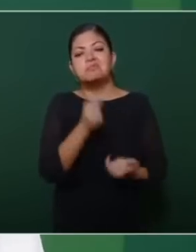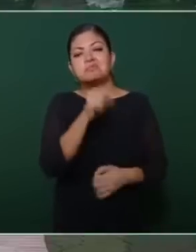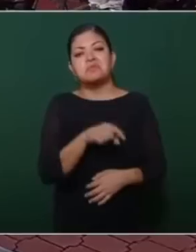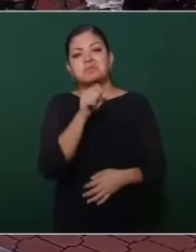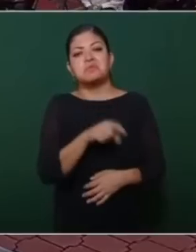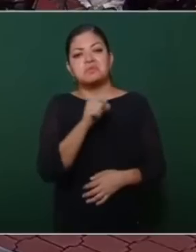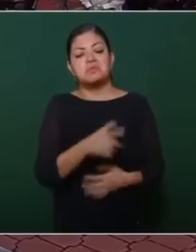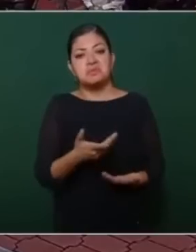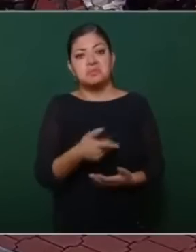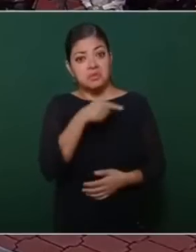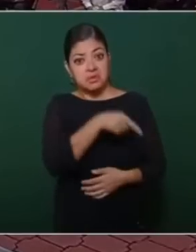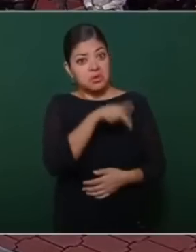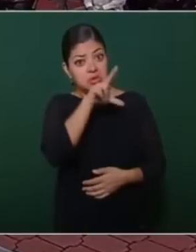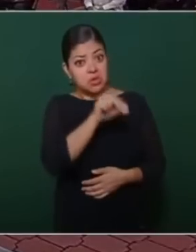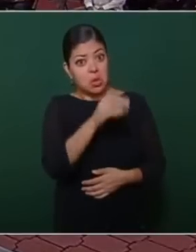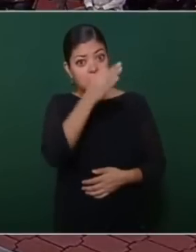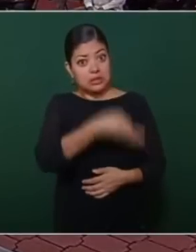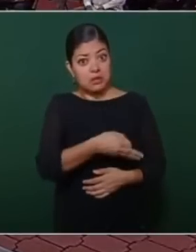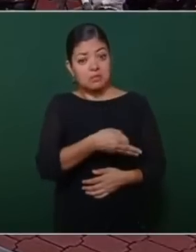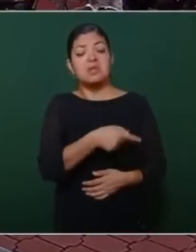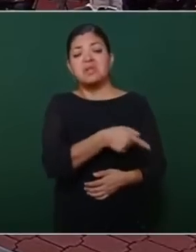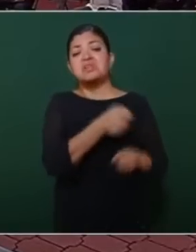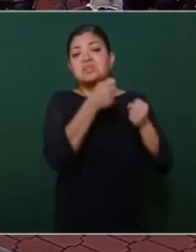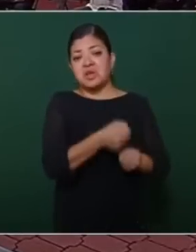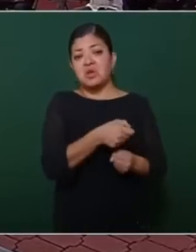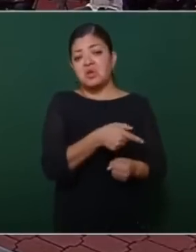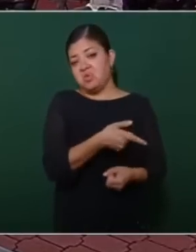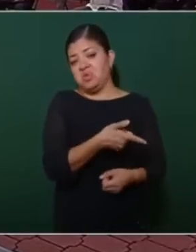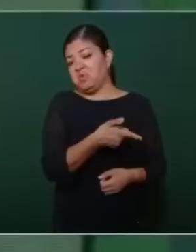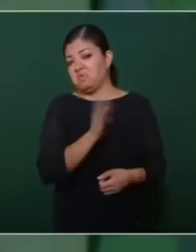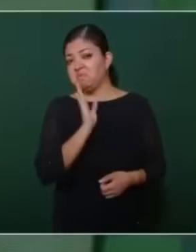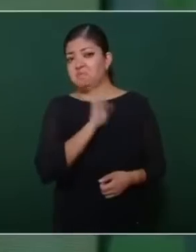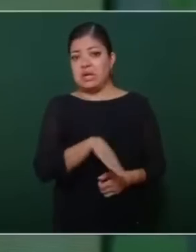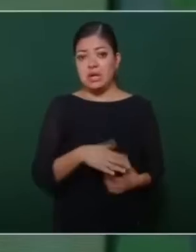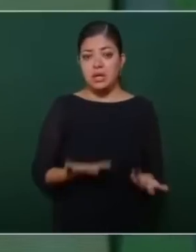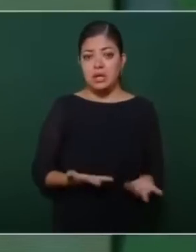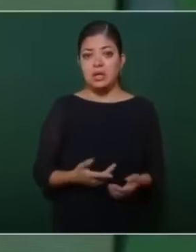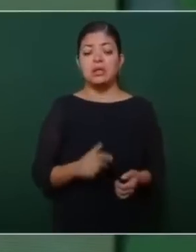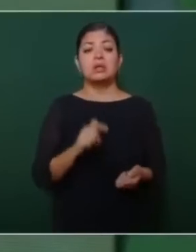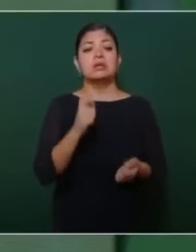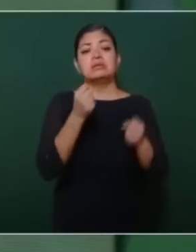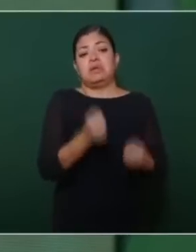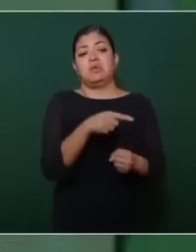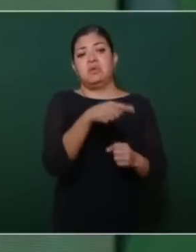que si no aceptábamos nos iba a ir muy mal, iba a haber devaluación